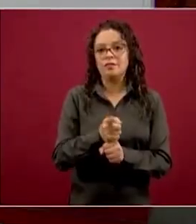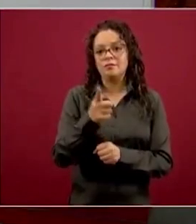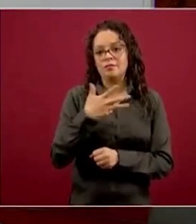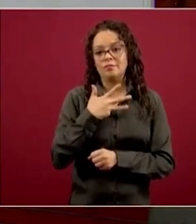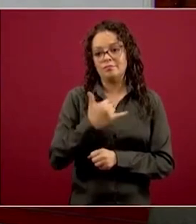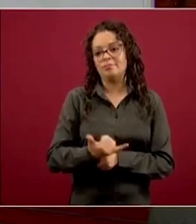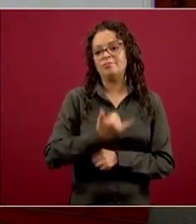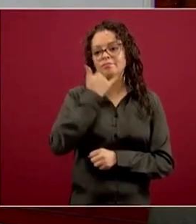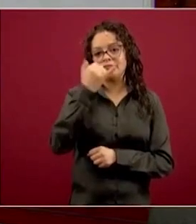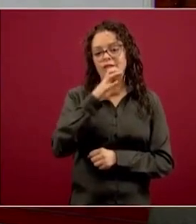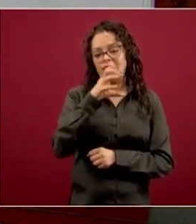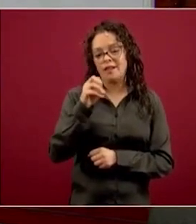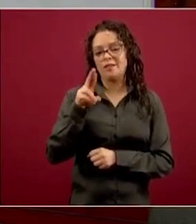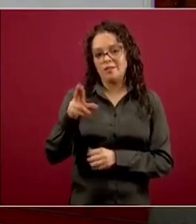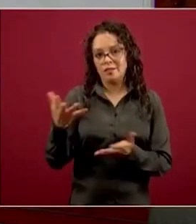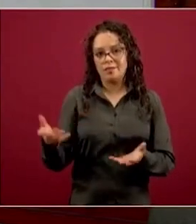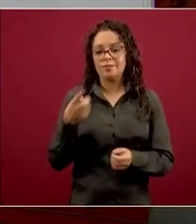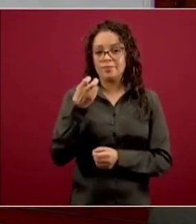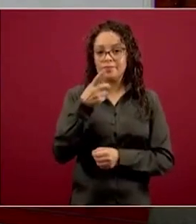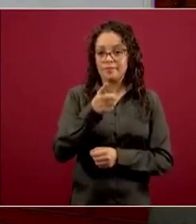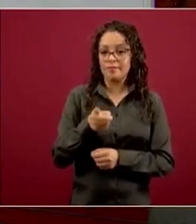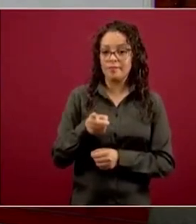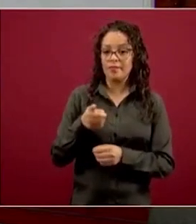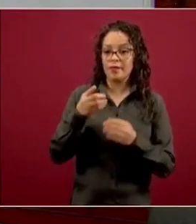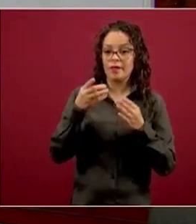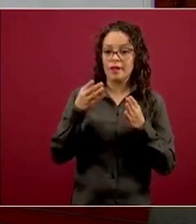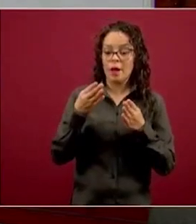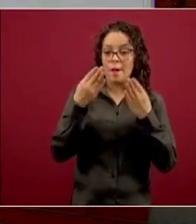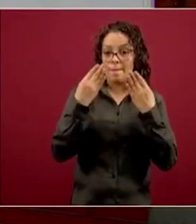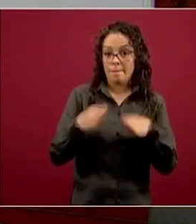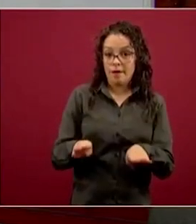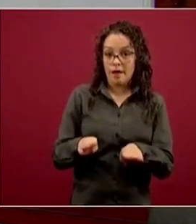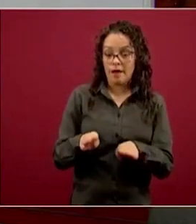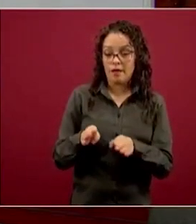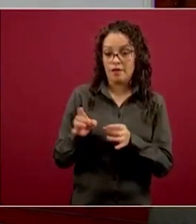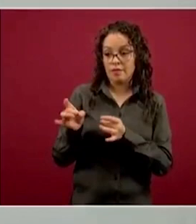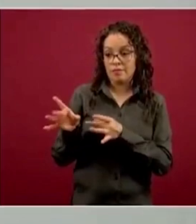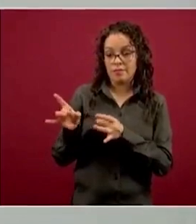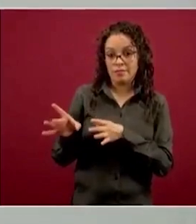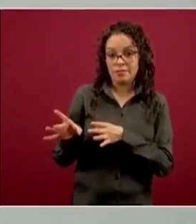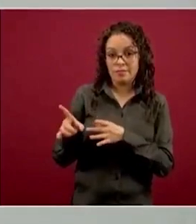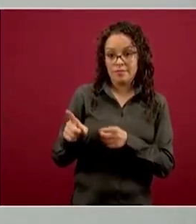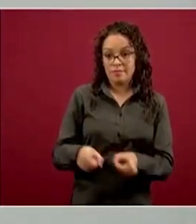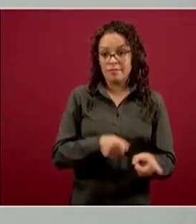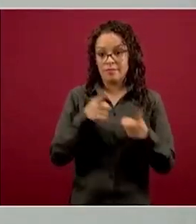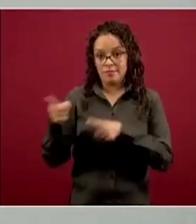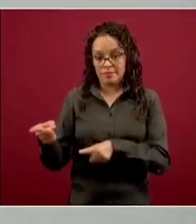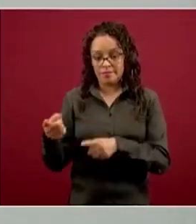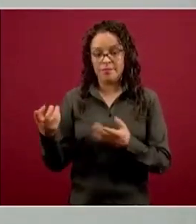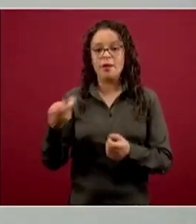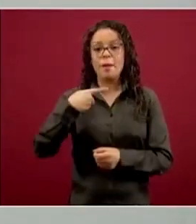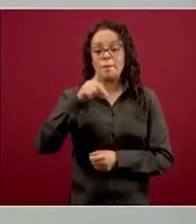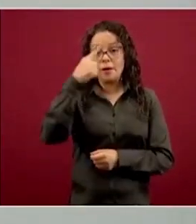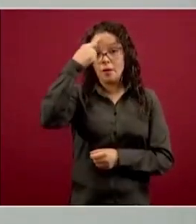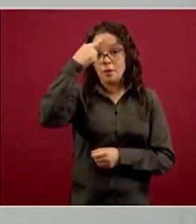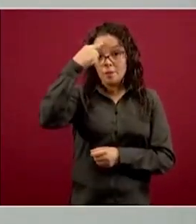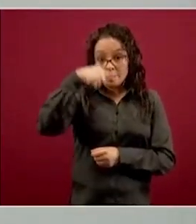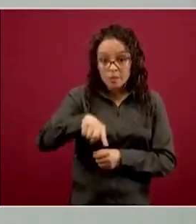momento de la segunda flecha, cuando Tesorería lo manda a Banco de México, más bien antes, perdón, para no enviar pagos erróneos al banco,